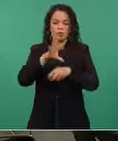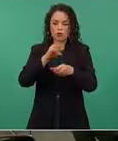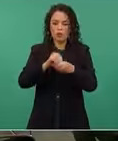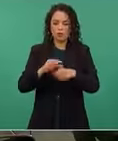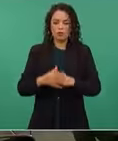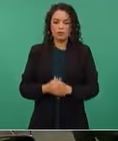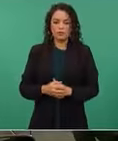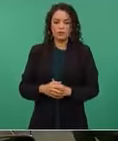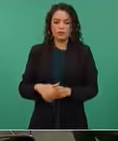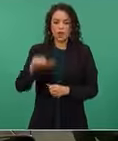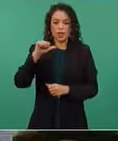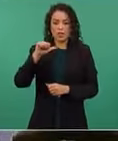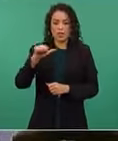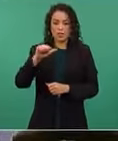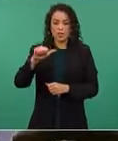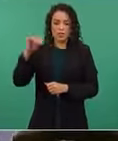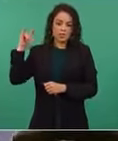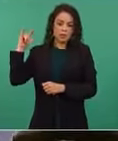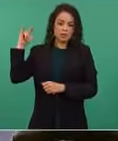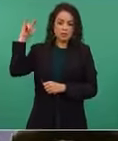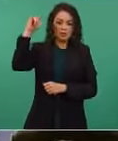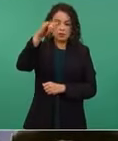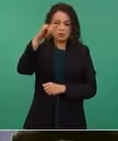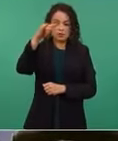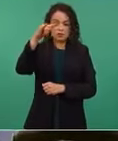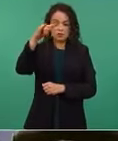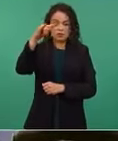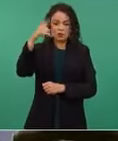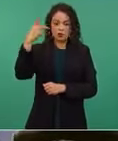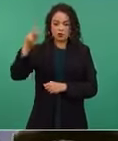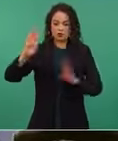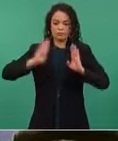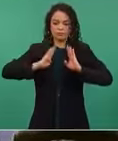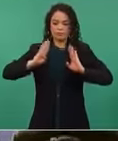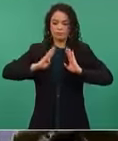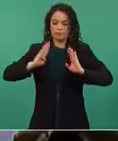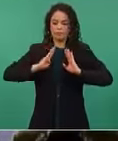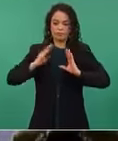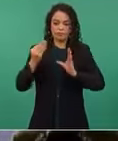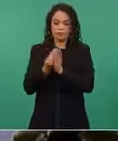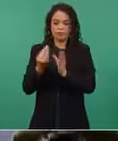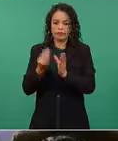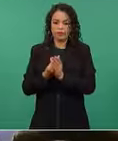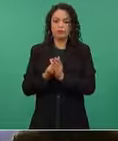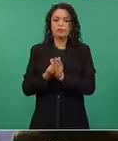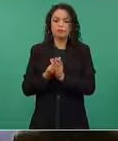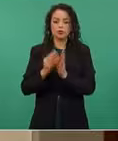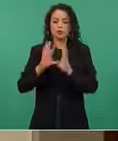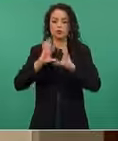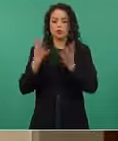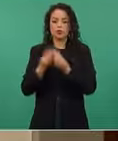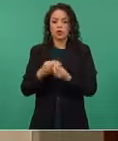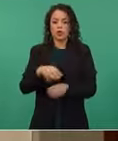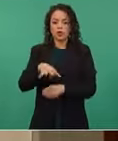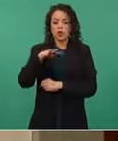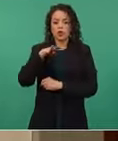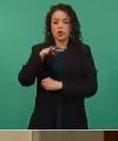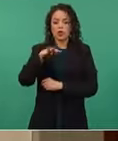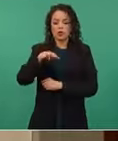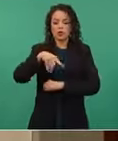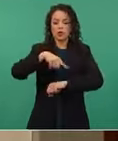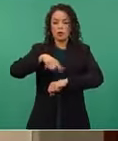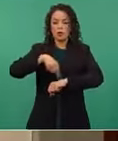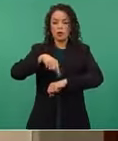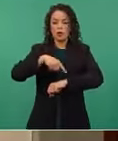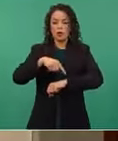16 operaciones aéreas con aeronaves de la Fuerza Aérea Mexicana que realizaron un total de 19 horas